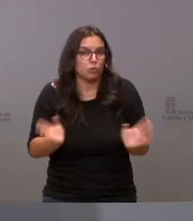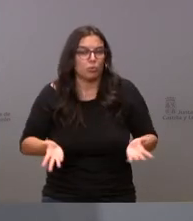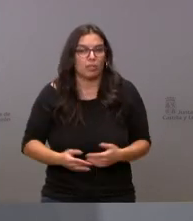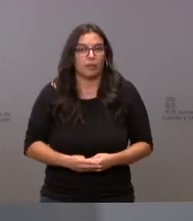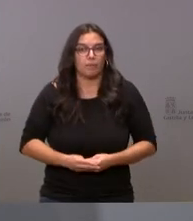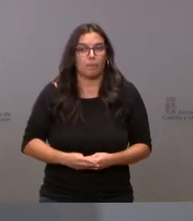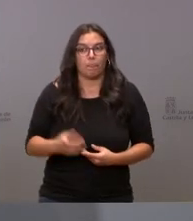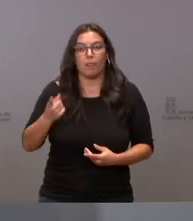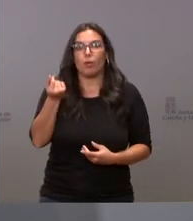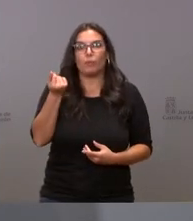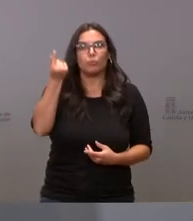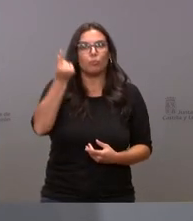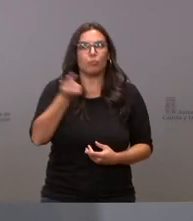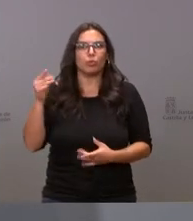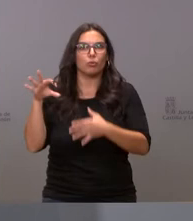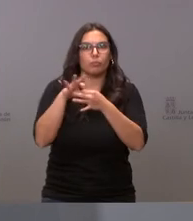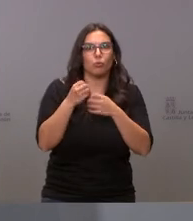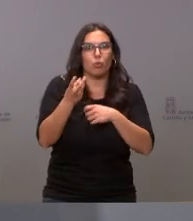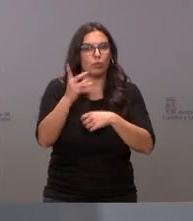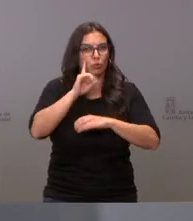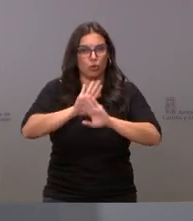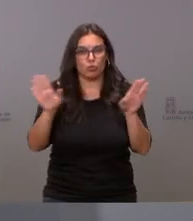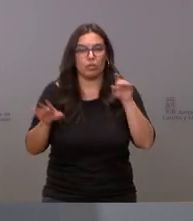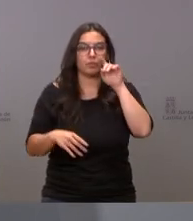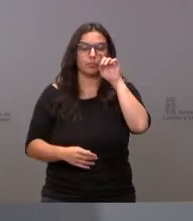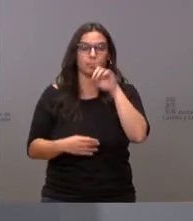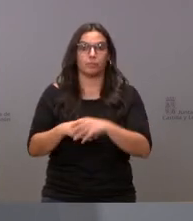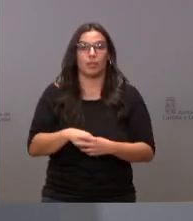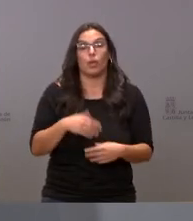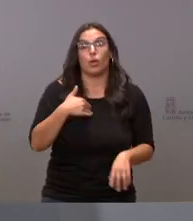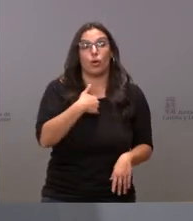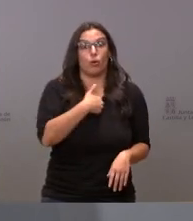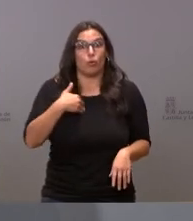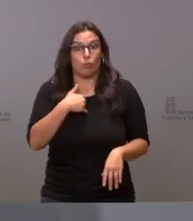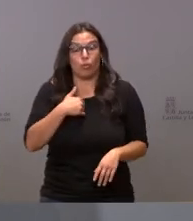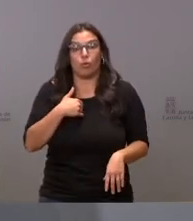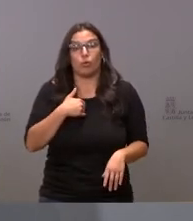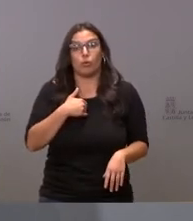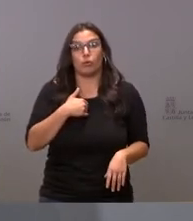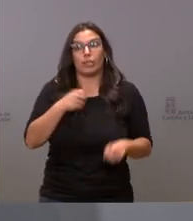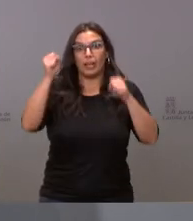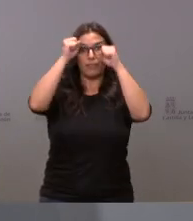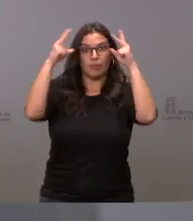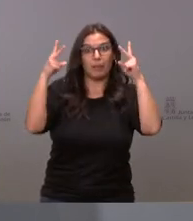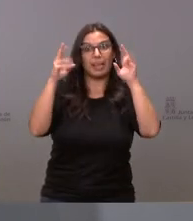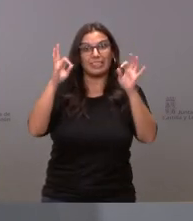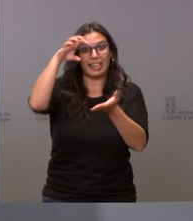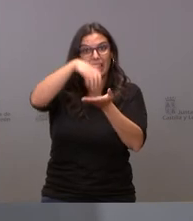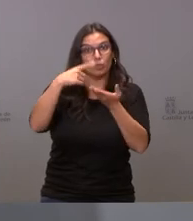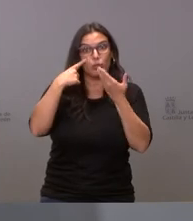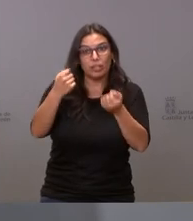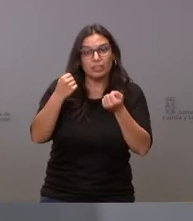ni su dotación no sé exactamente cuál es el papel el número de enfermeras de atención primaria